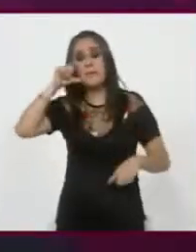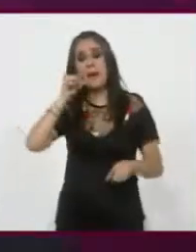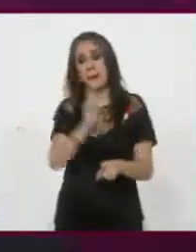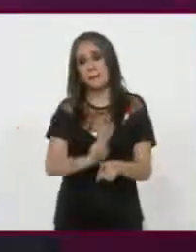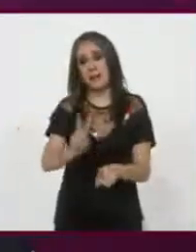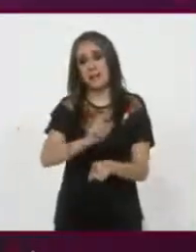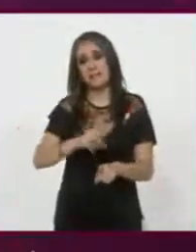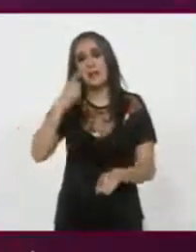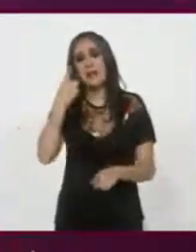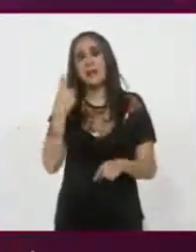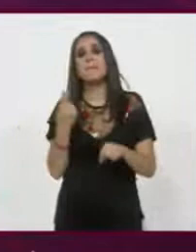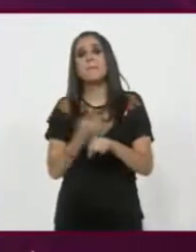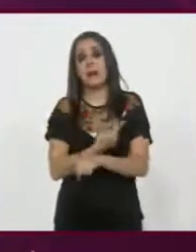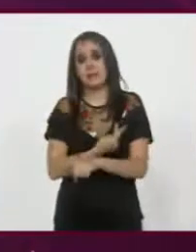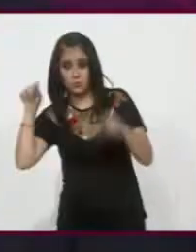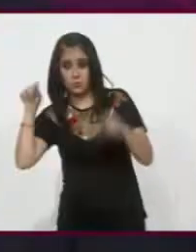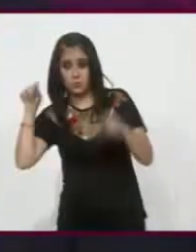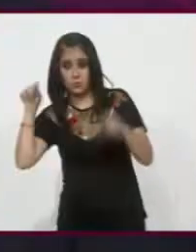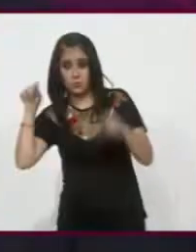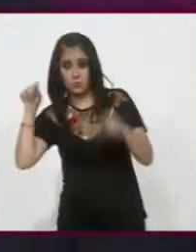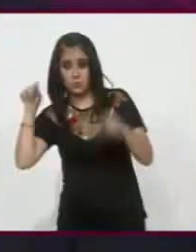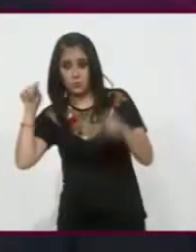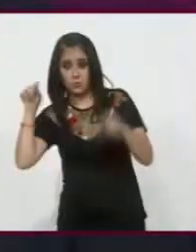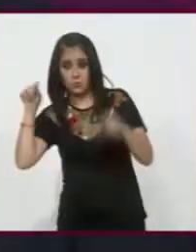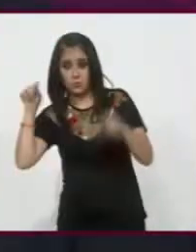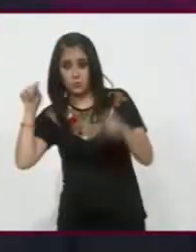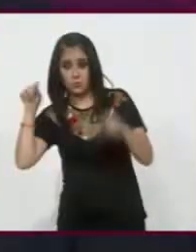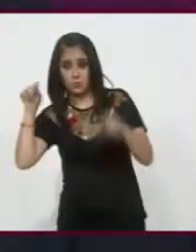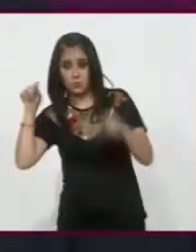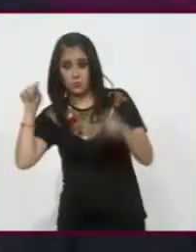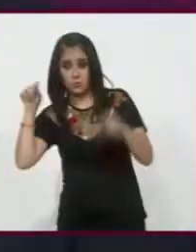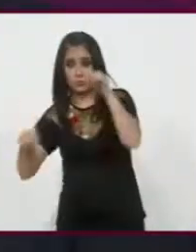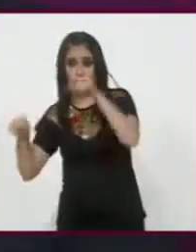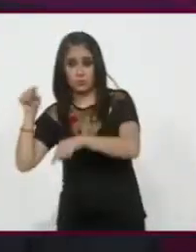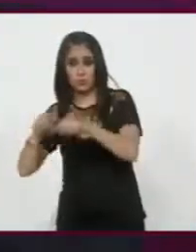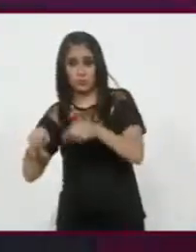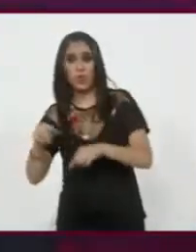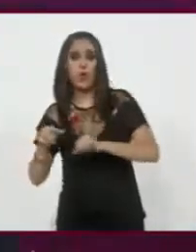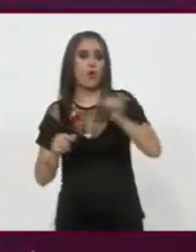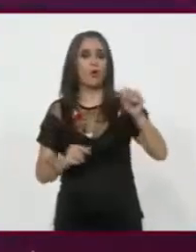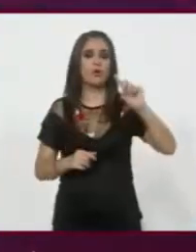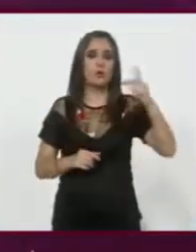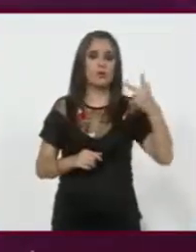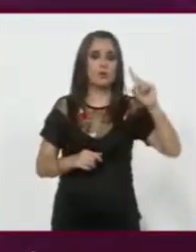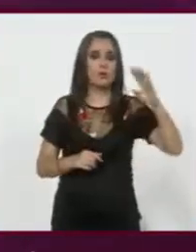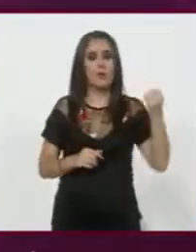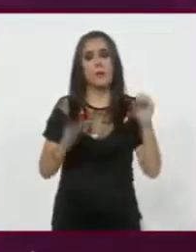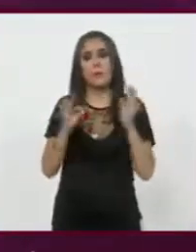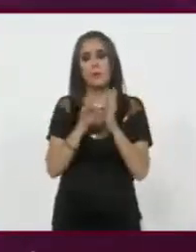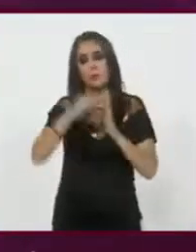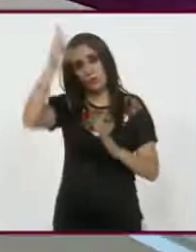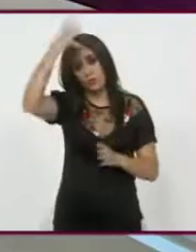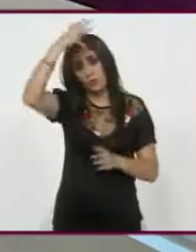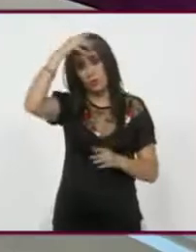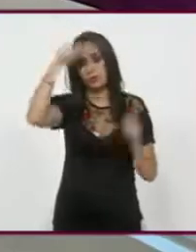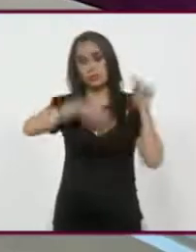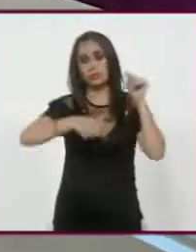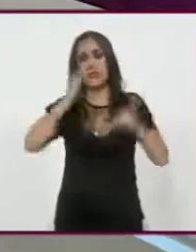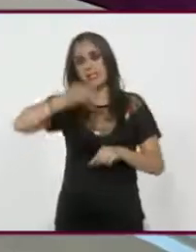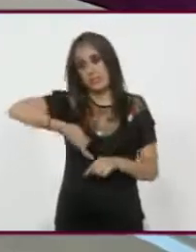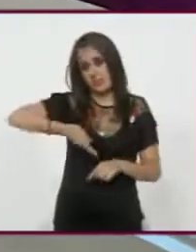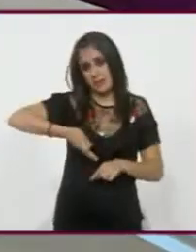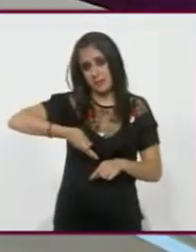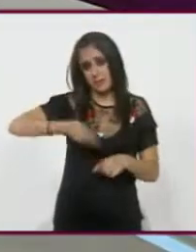Estás hablando de un presidente de 60 contra otro, ¿no? Que representa 38, 39 puntos, que es Trump. Sí. Y